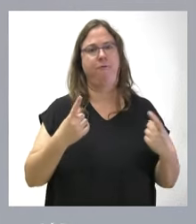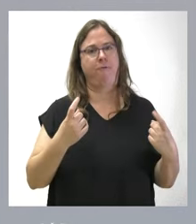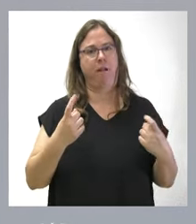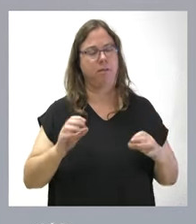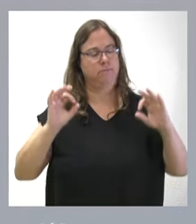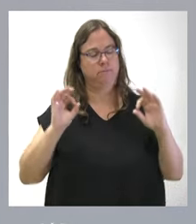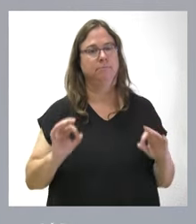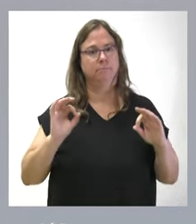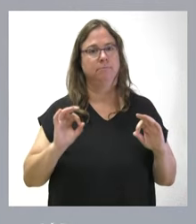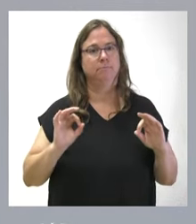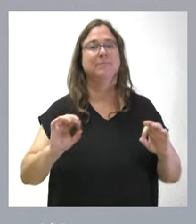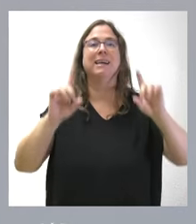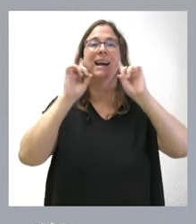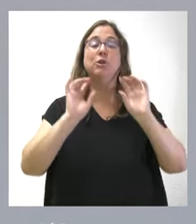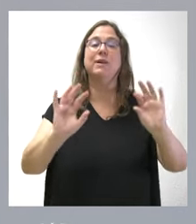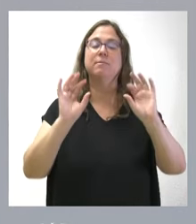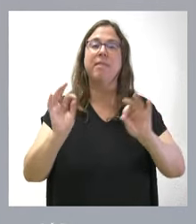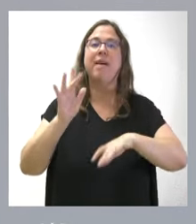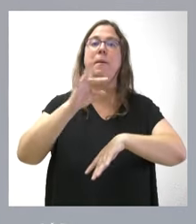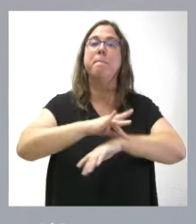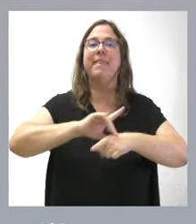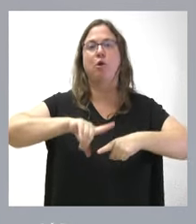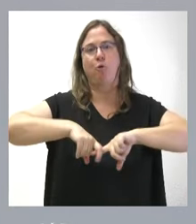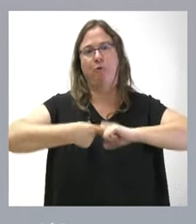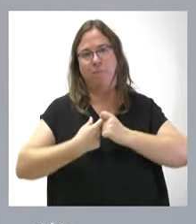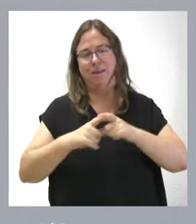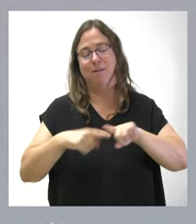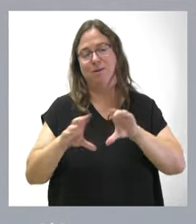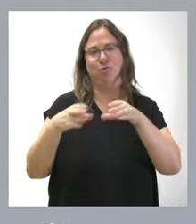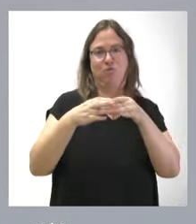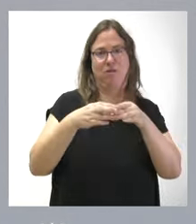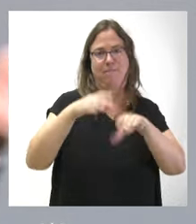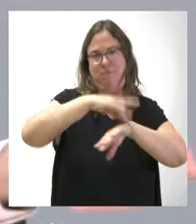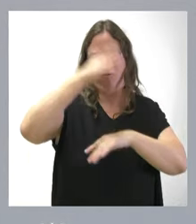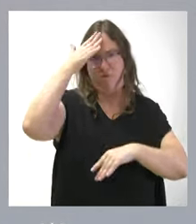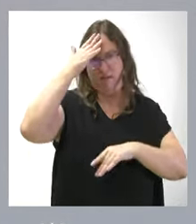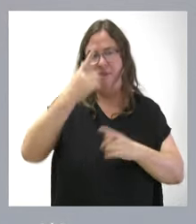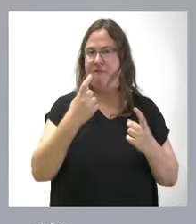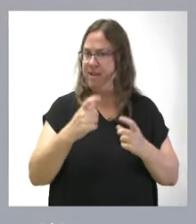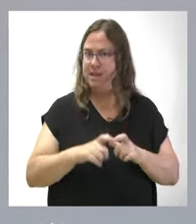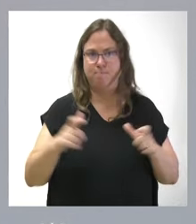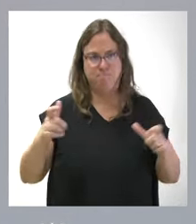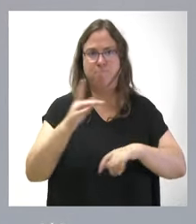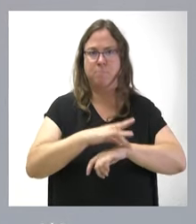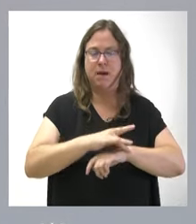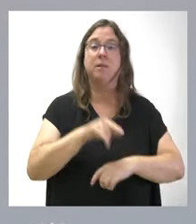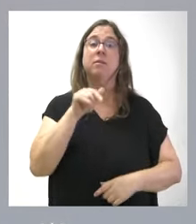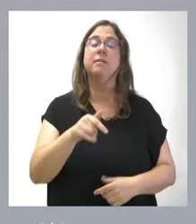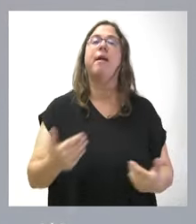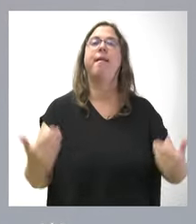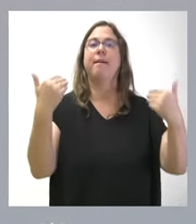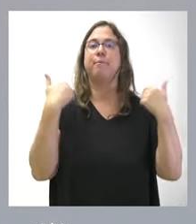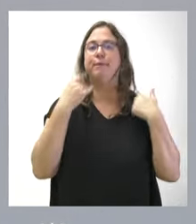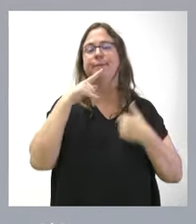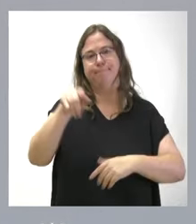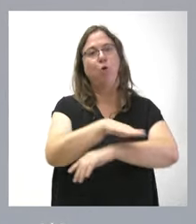especialidad de médico de familia y comunitaria. Evidentemente, como usted señala, esa responsabilidad corresponde